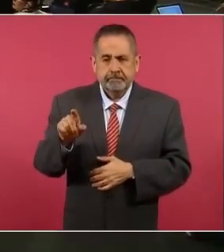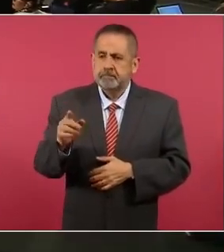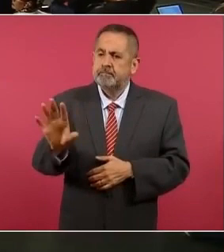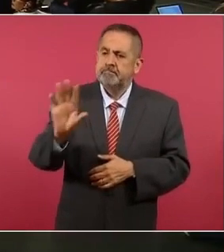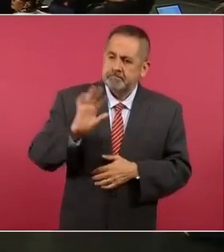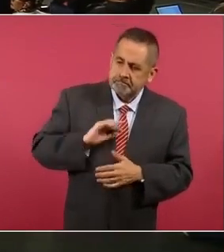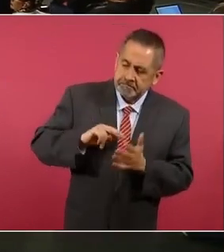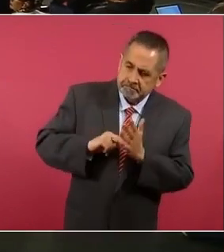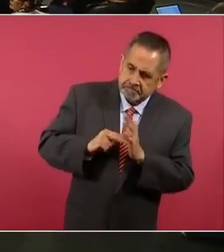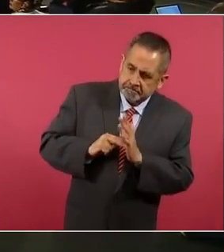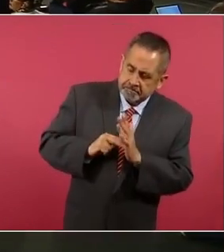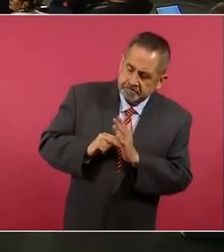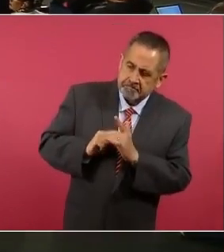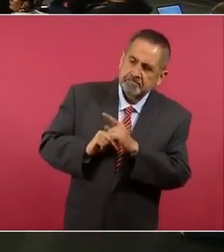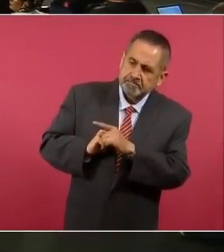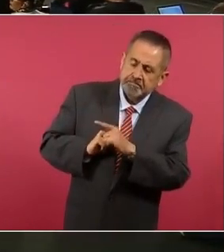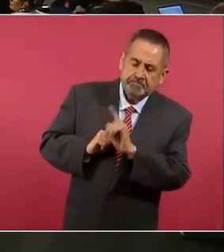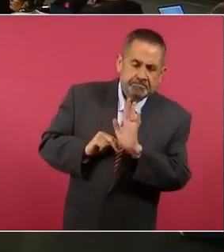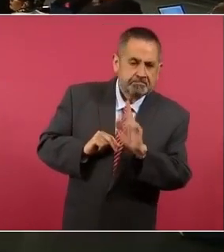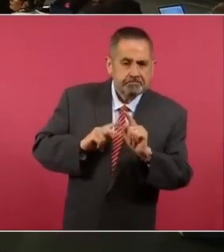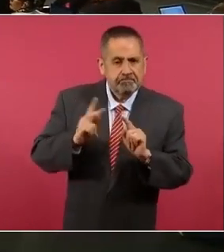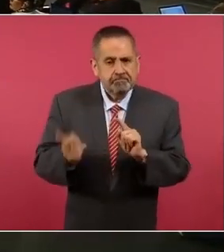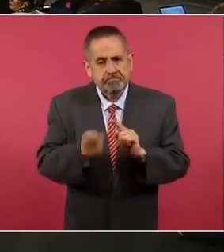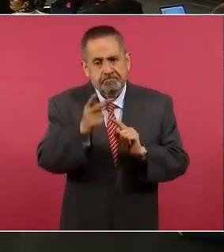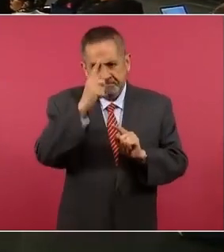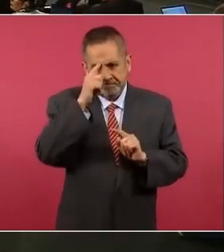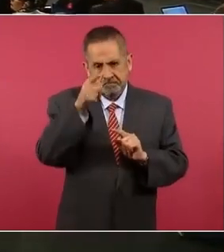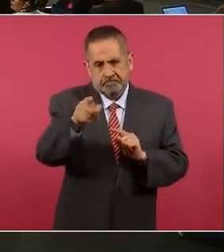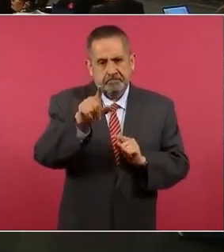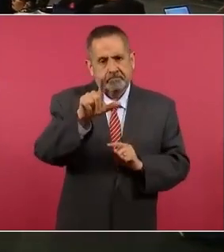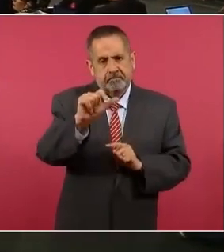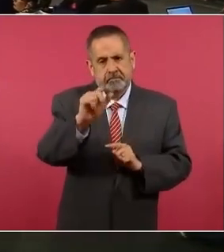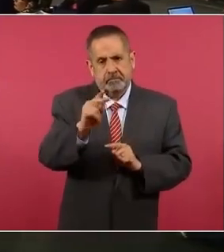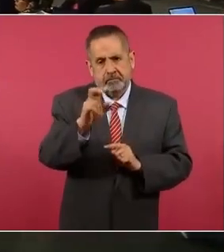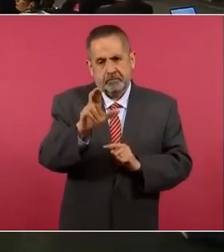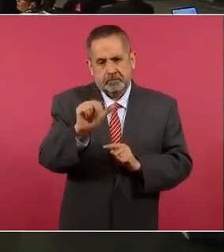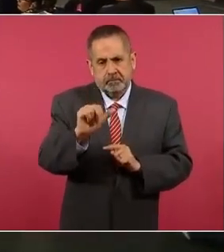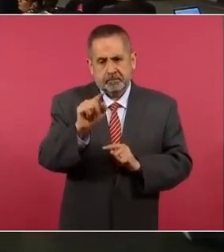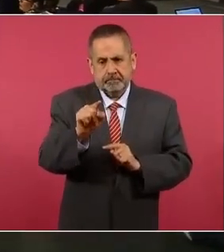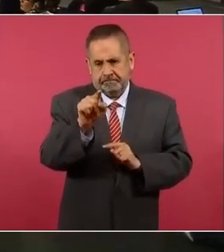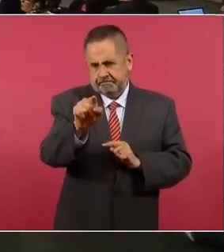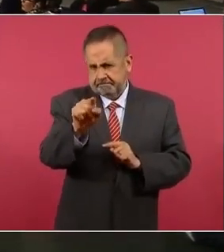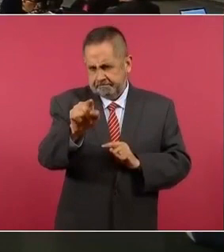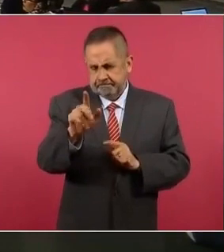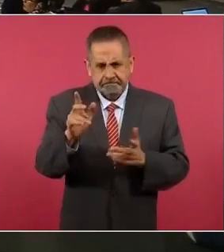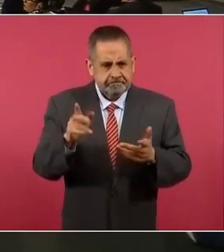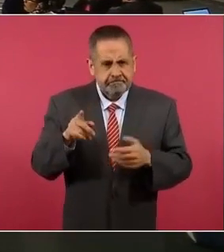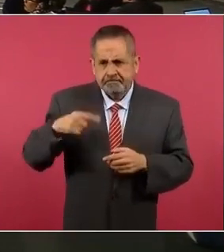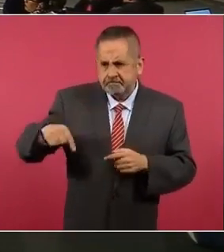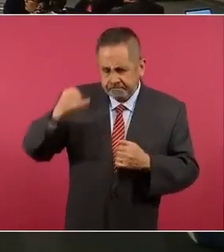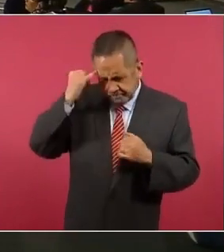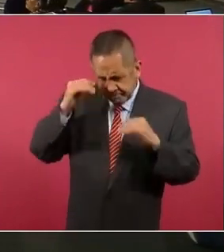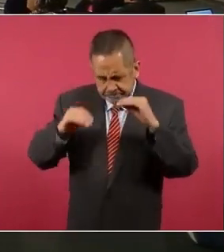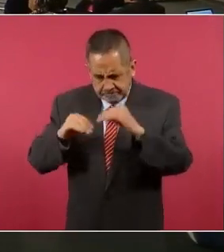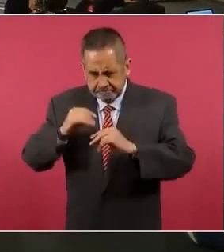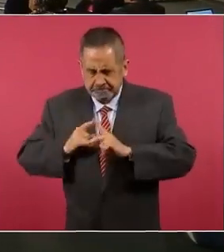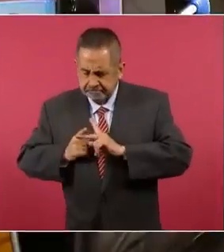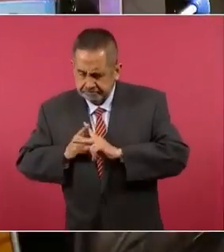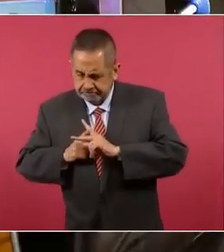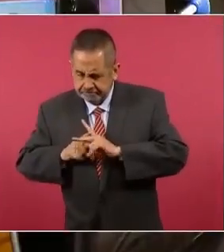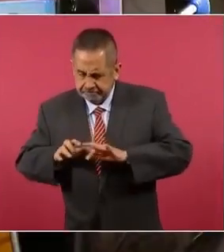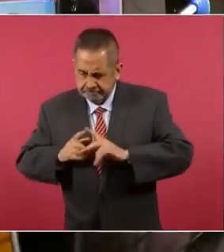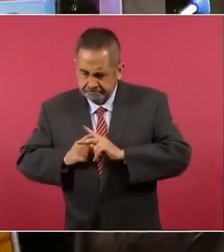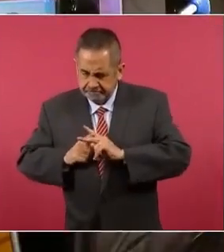si me lo permite, preguntarle a Laura. Lo que entiendo es que ellos desarrollaron el algoritmo